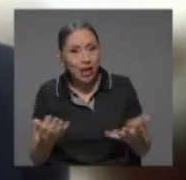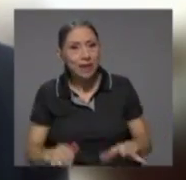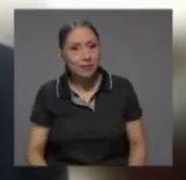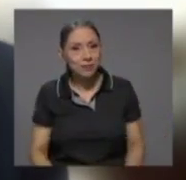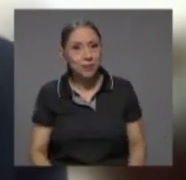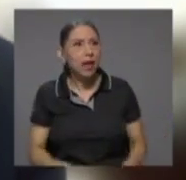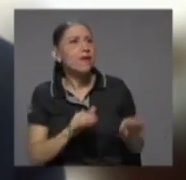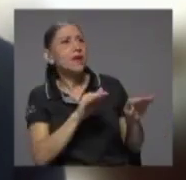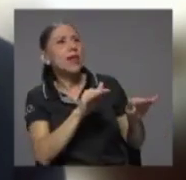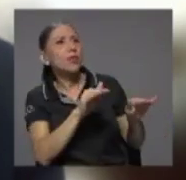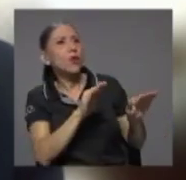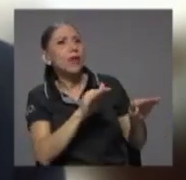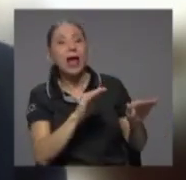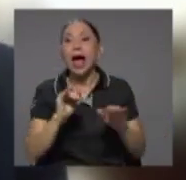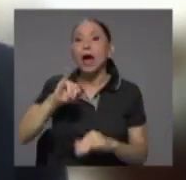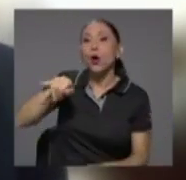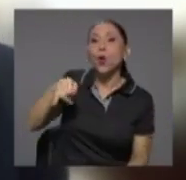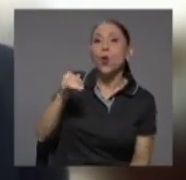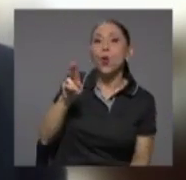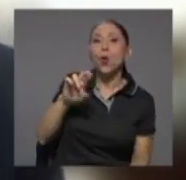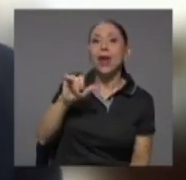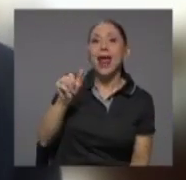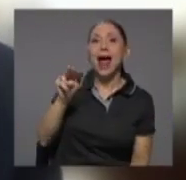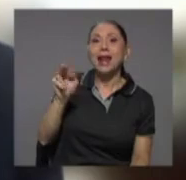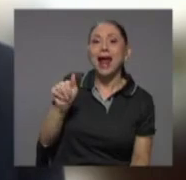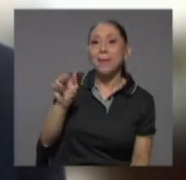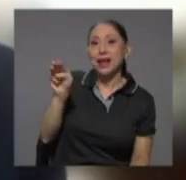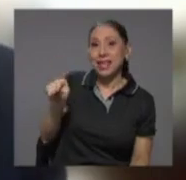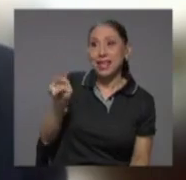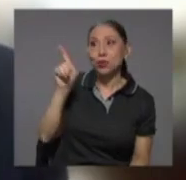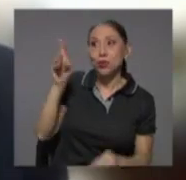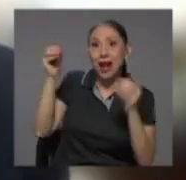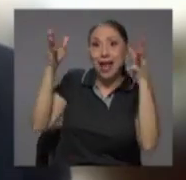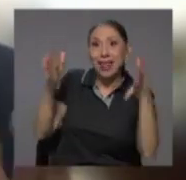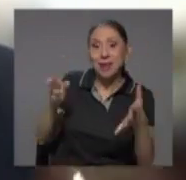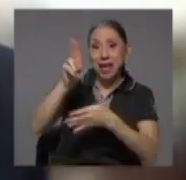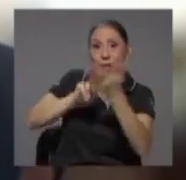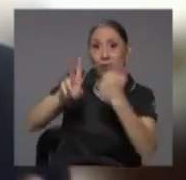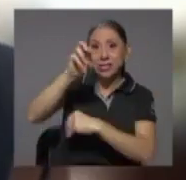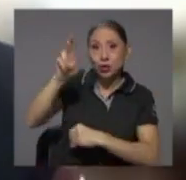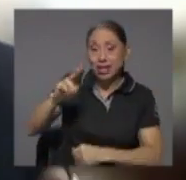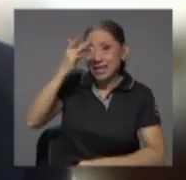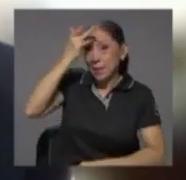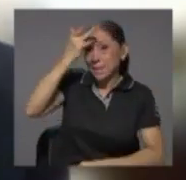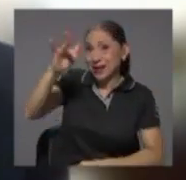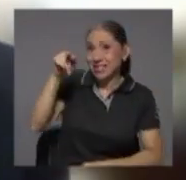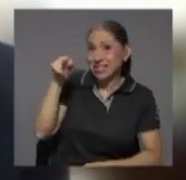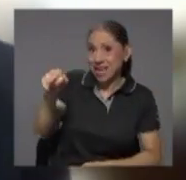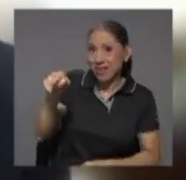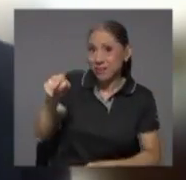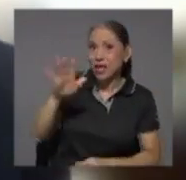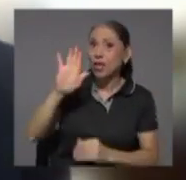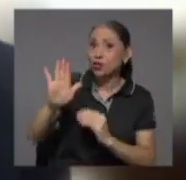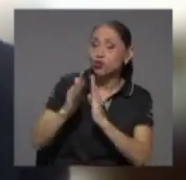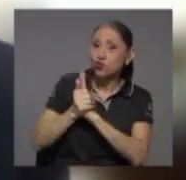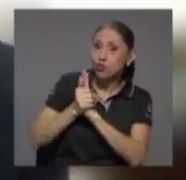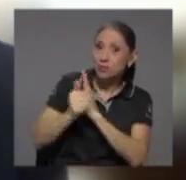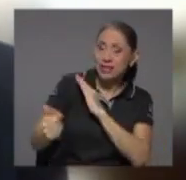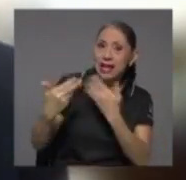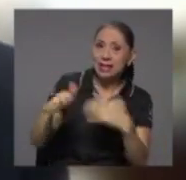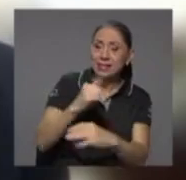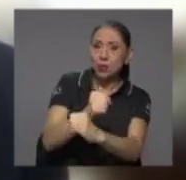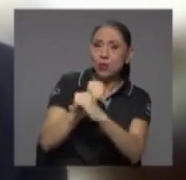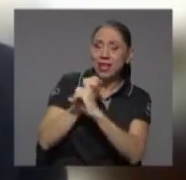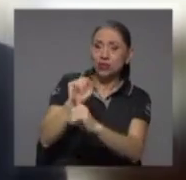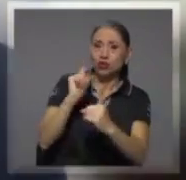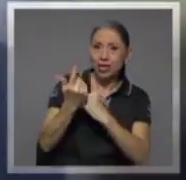Juliana Martínez una académica de la Universidad de Costa Rica, una persona fichante cuya expertise era la seguridad